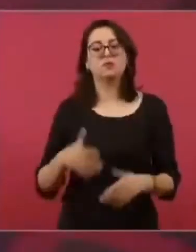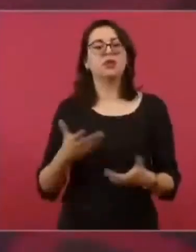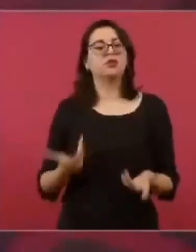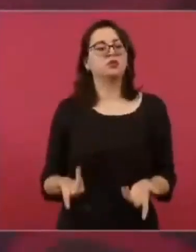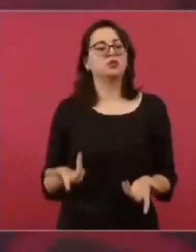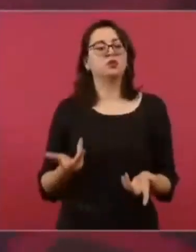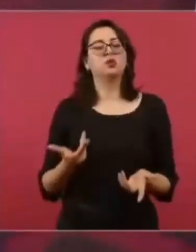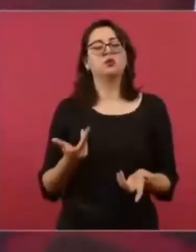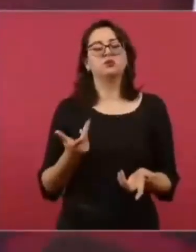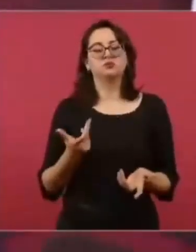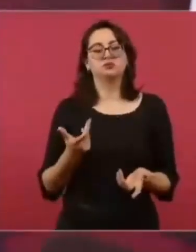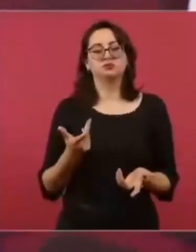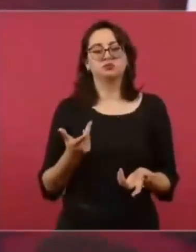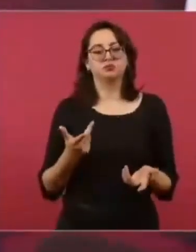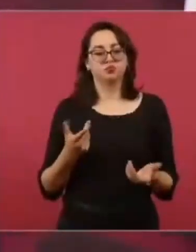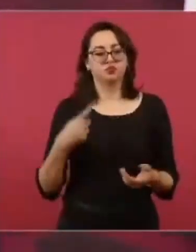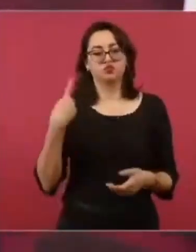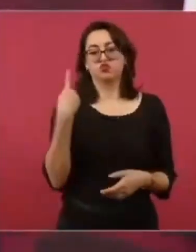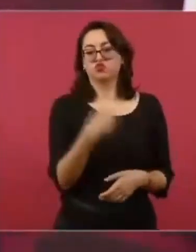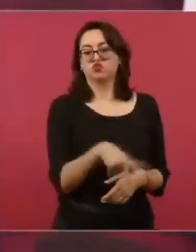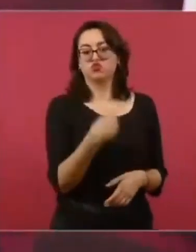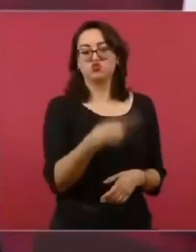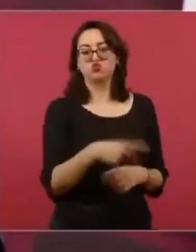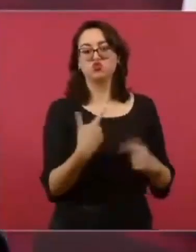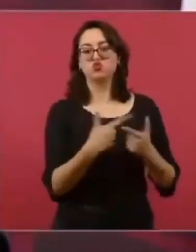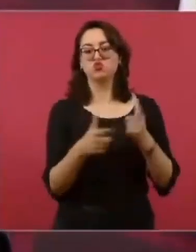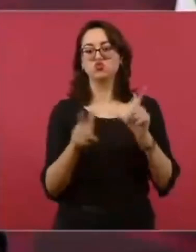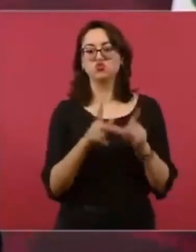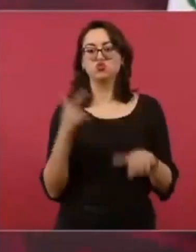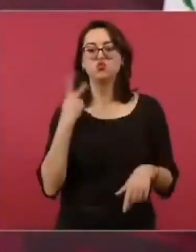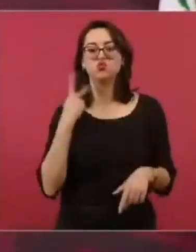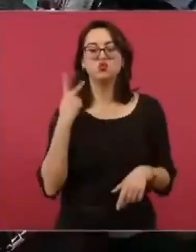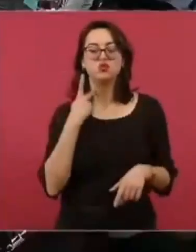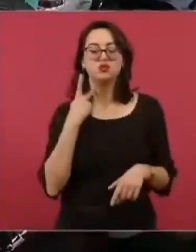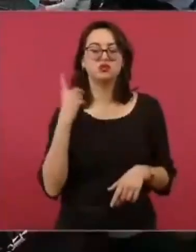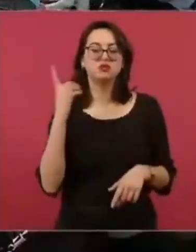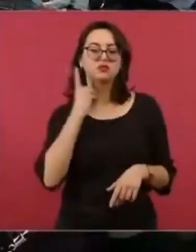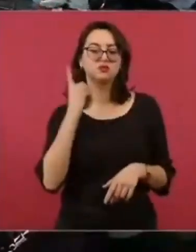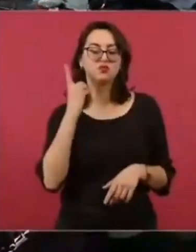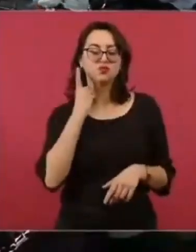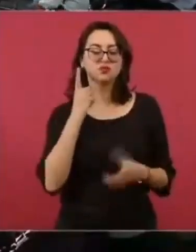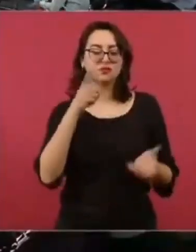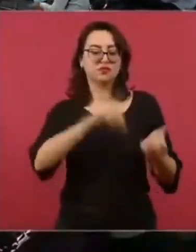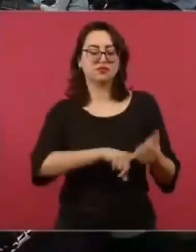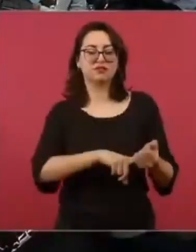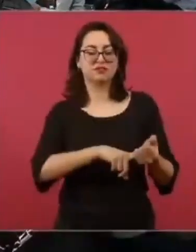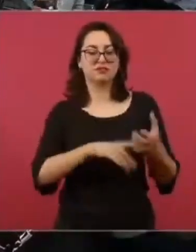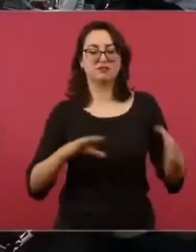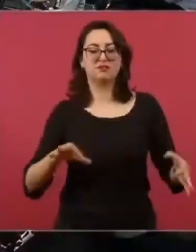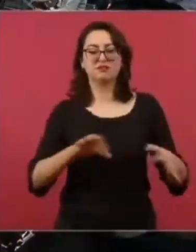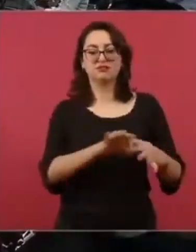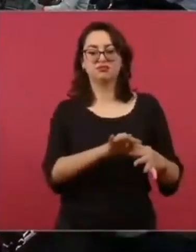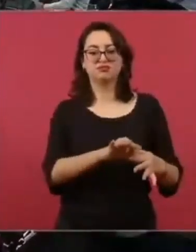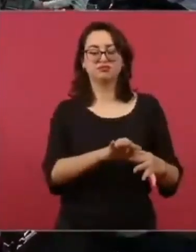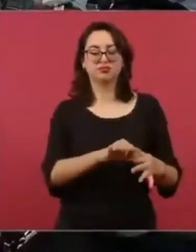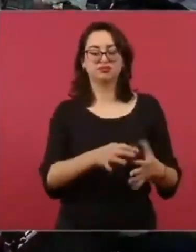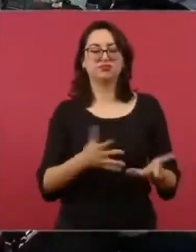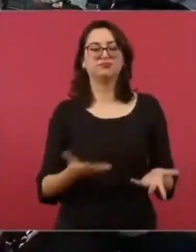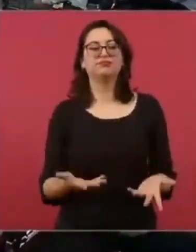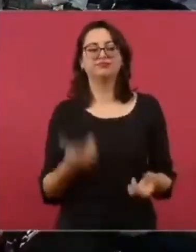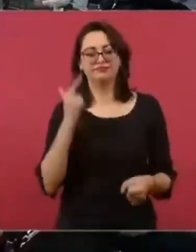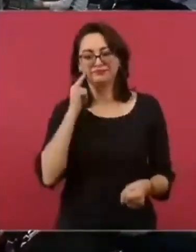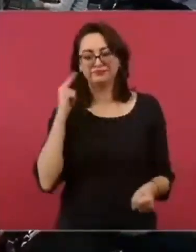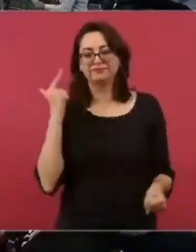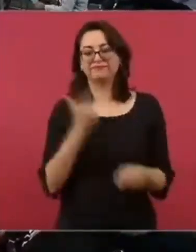los partidos que tienen mayoría en la Cámara de Diputados, en el Congreso